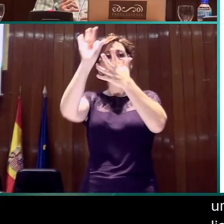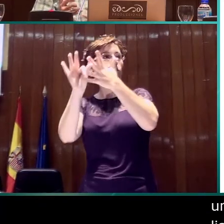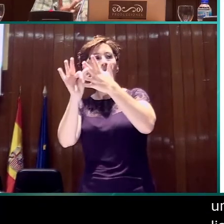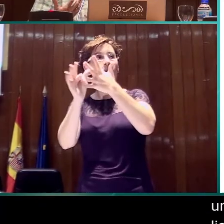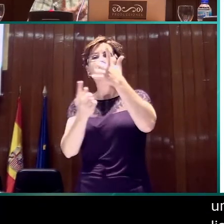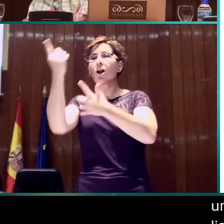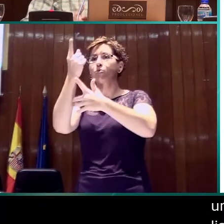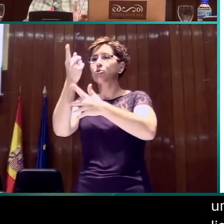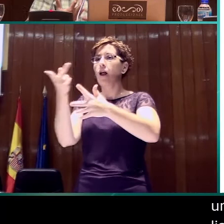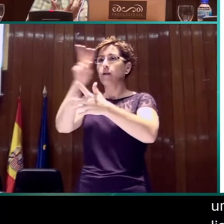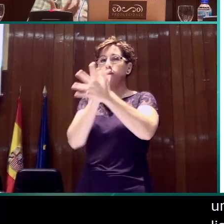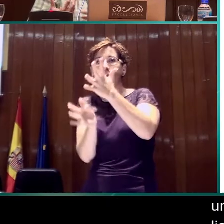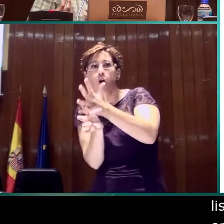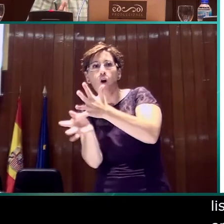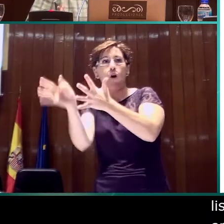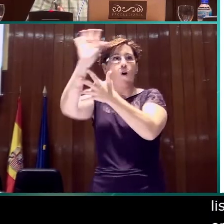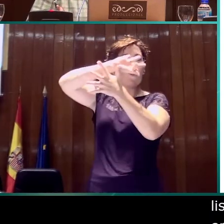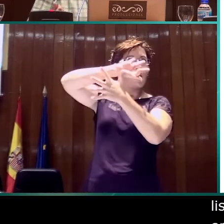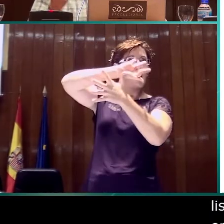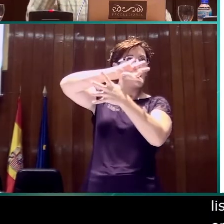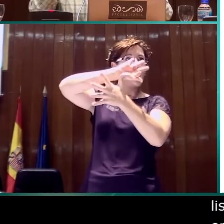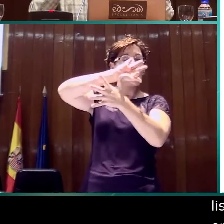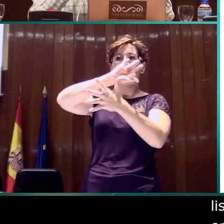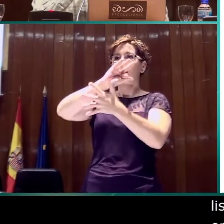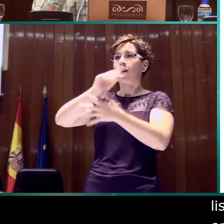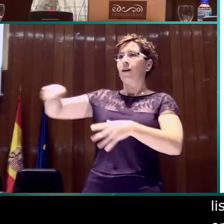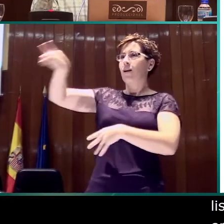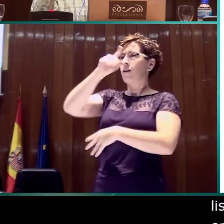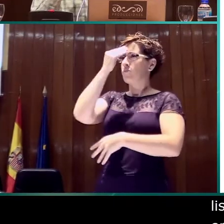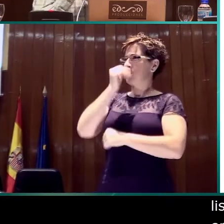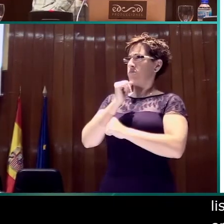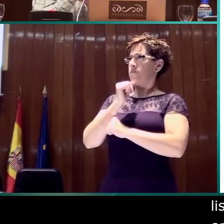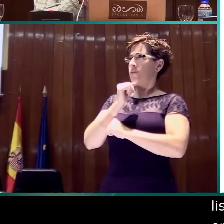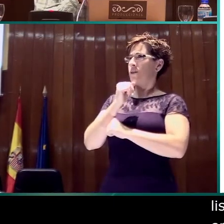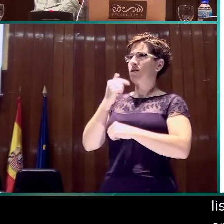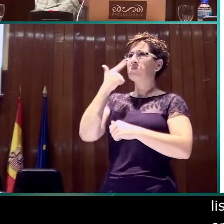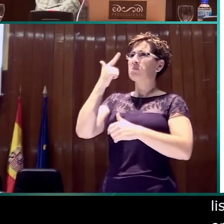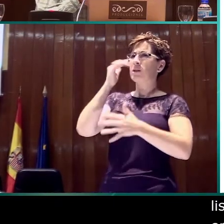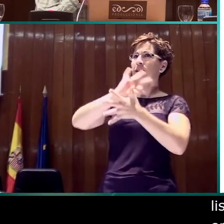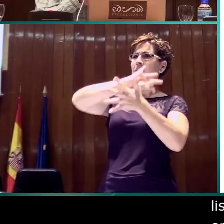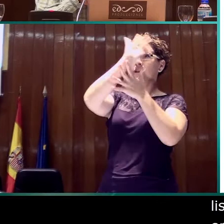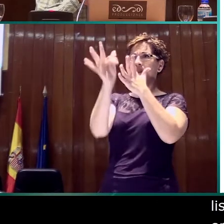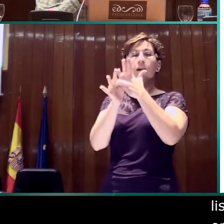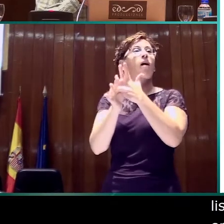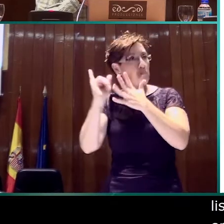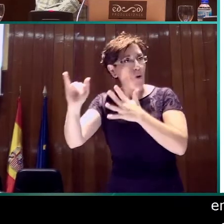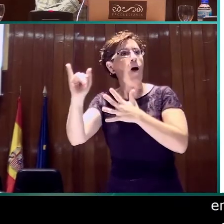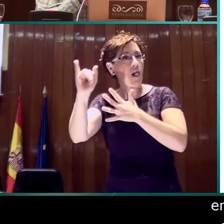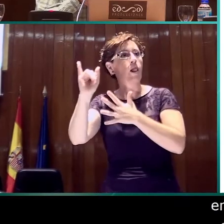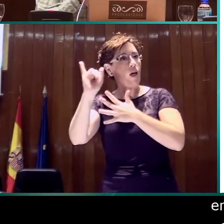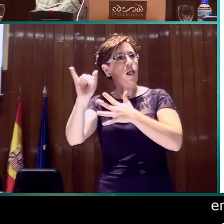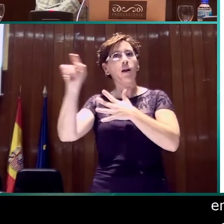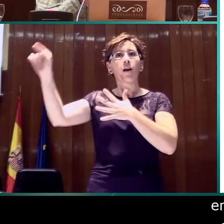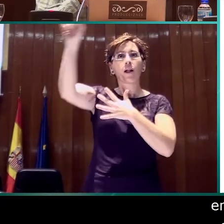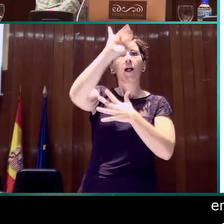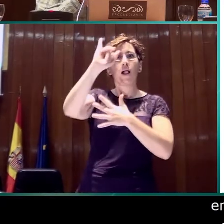algo que no pensamos que de forma natural nosotros lo hemos aprendido a la contra, pero ocurre y lo vemos y no